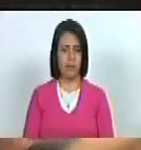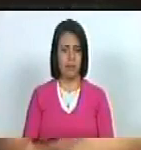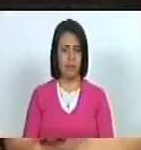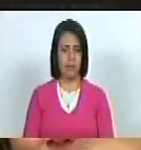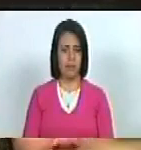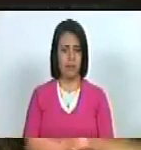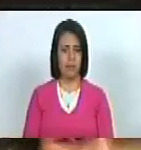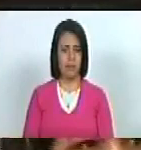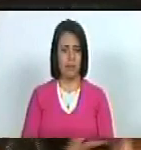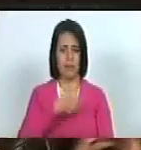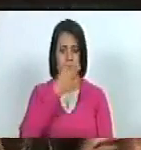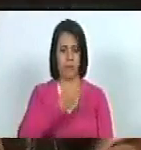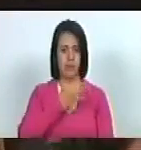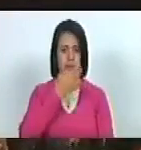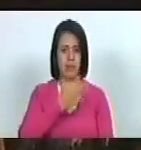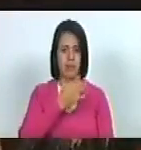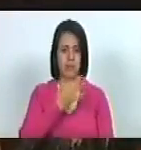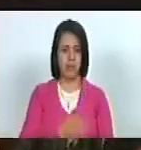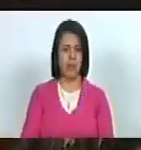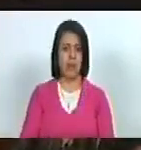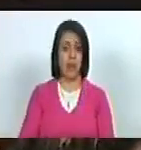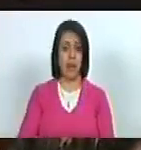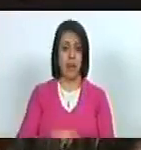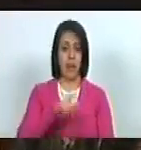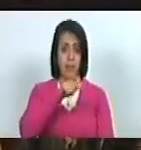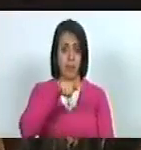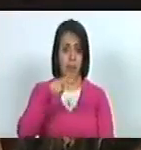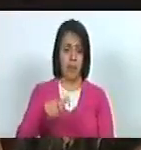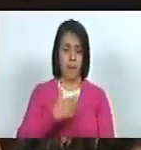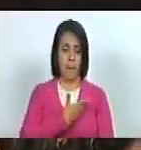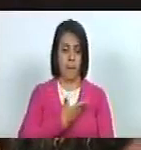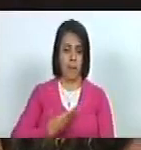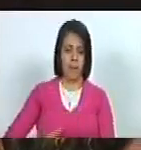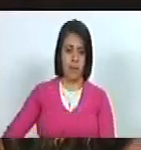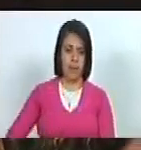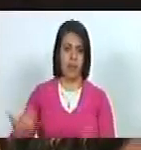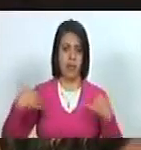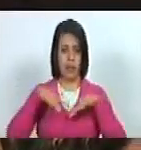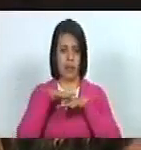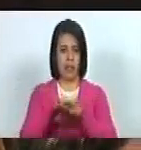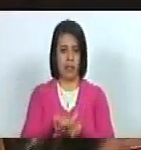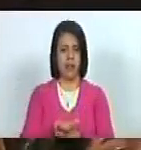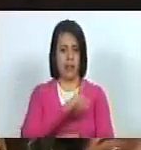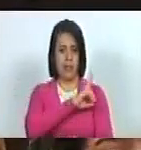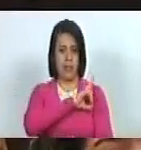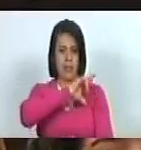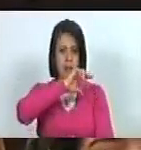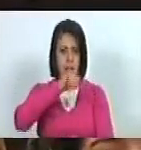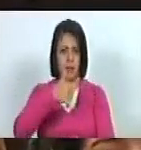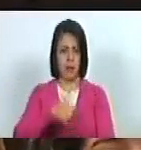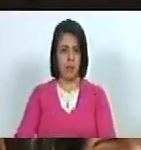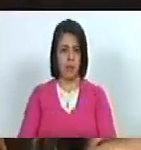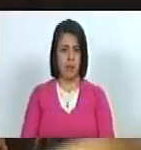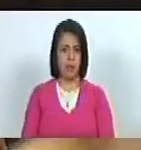Buenas tardes, ciudadano presidente y demás integrantes de la Junta Directiva,